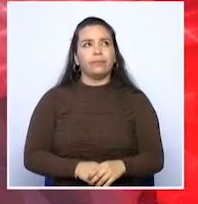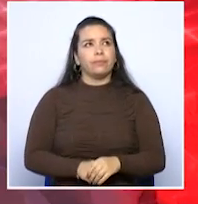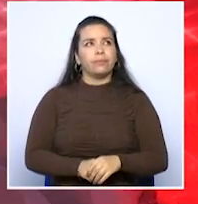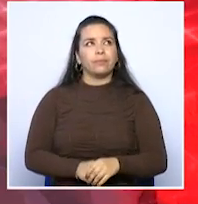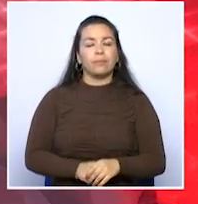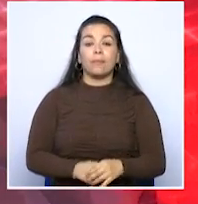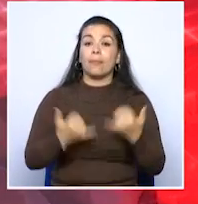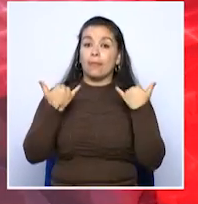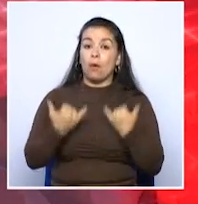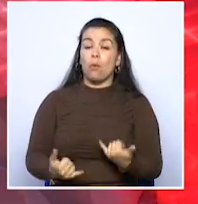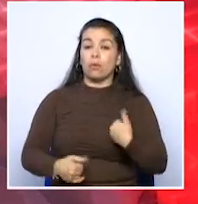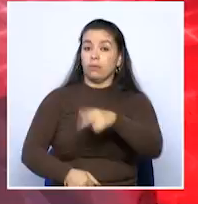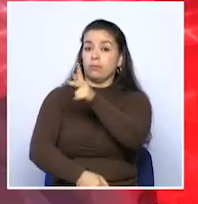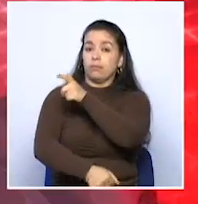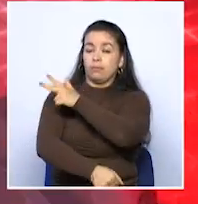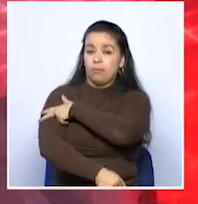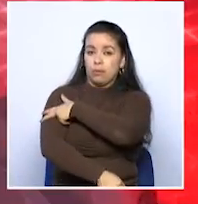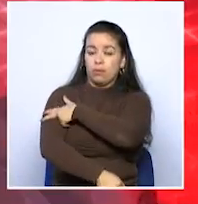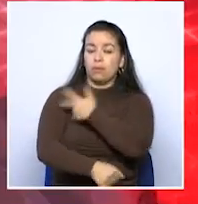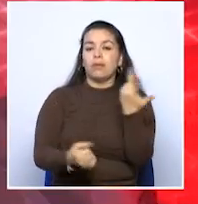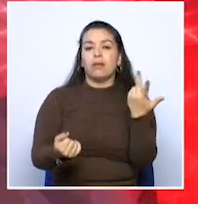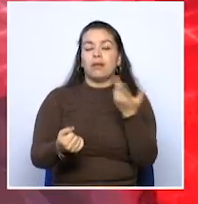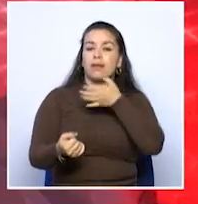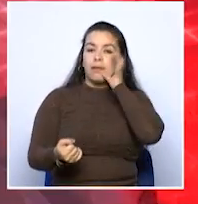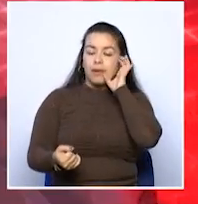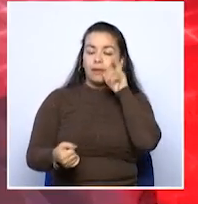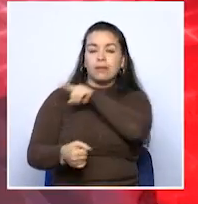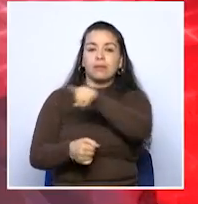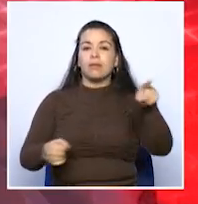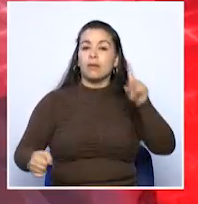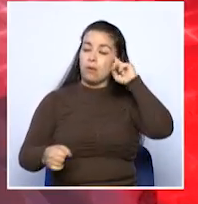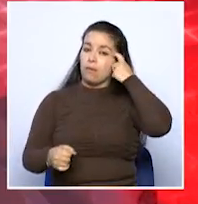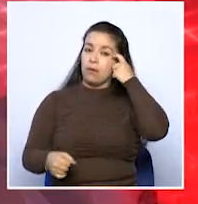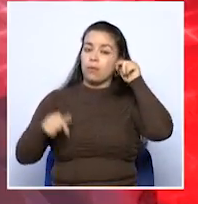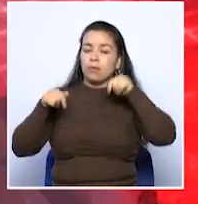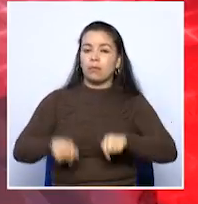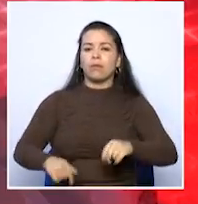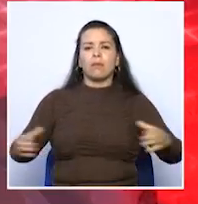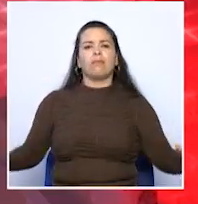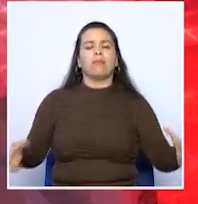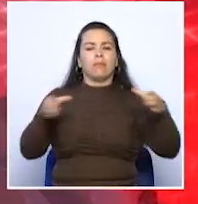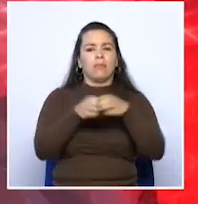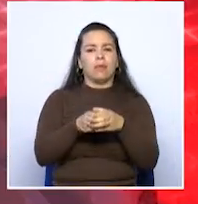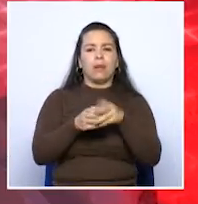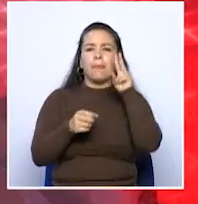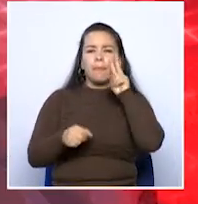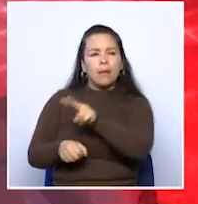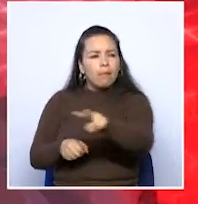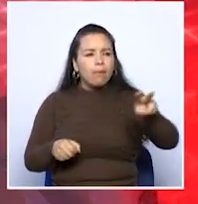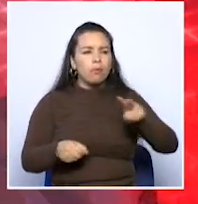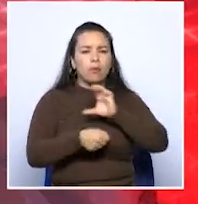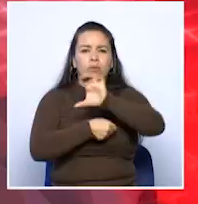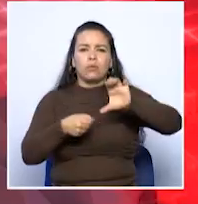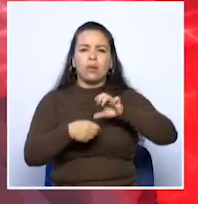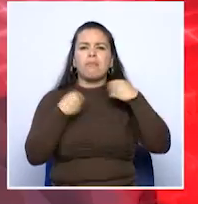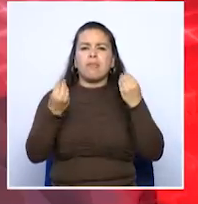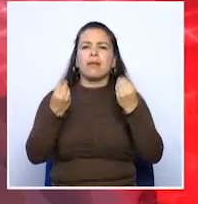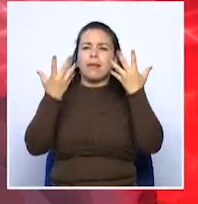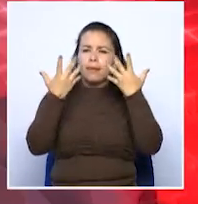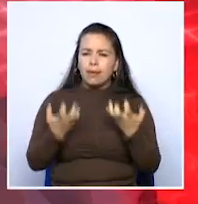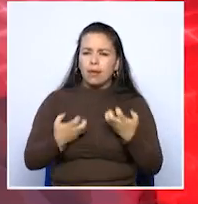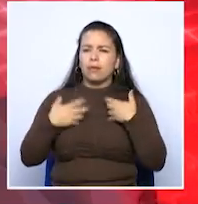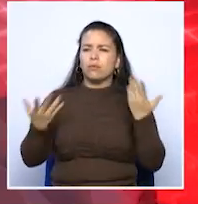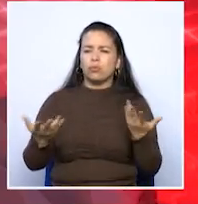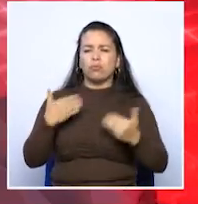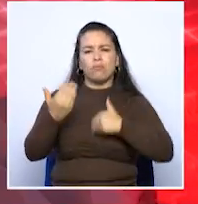Hoy los personeros de Caldas en compañía del gobernador de este departamento conformaron a las veedurías ciudadanas con el propósito de vigilar los